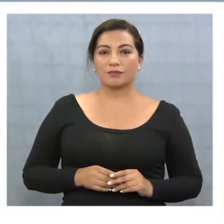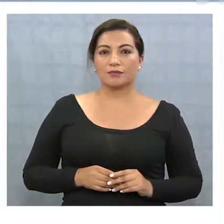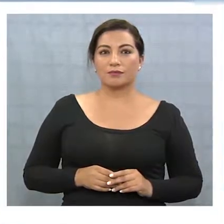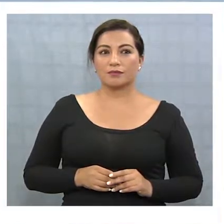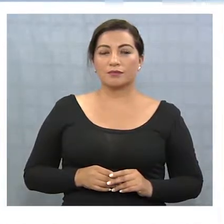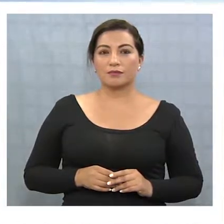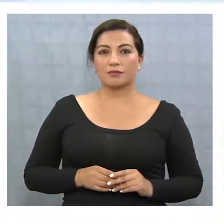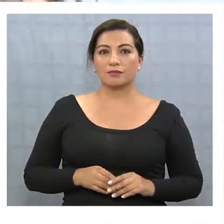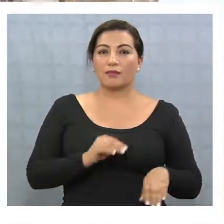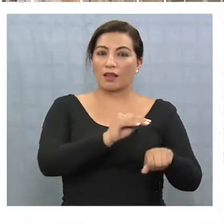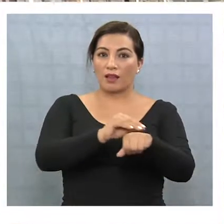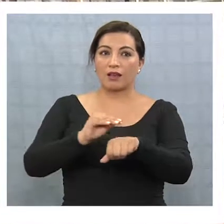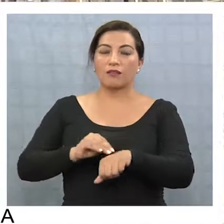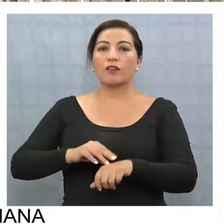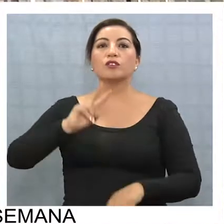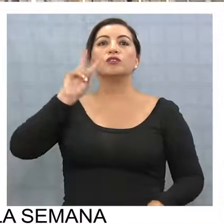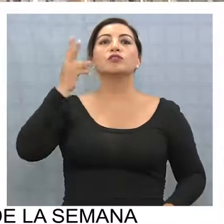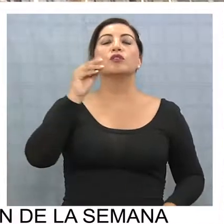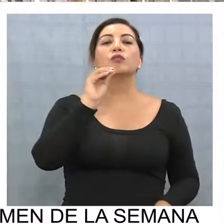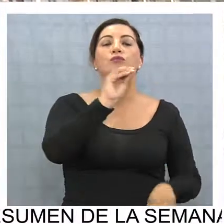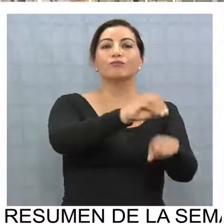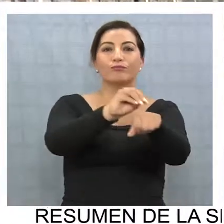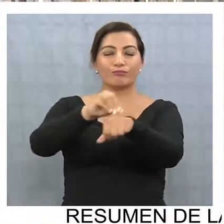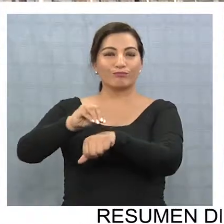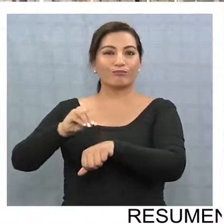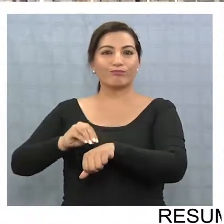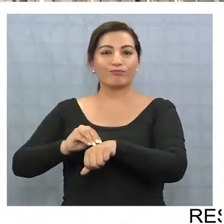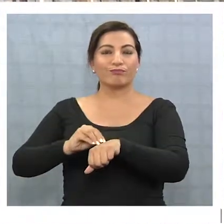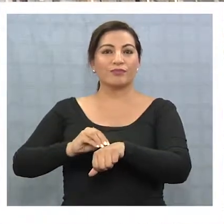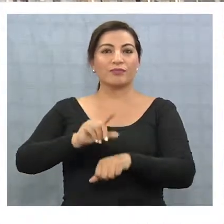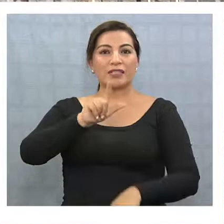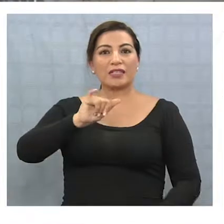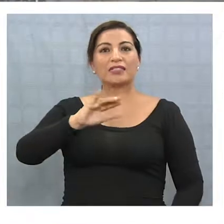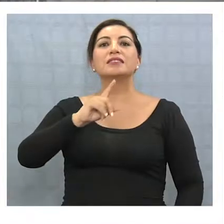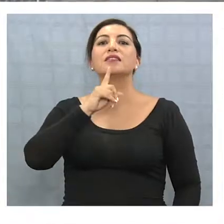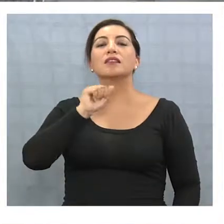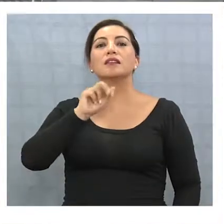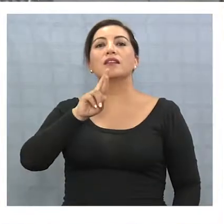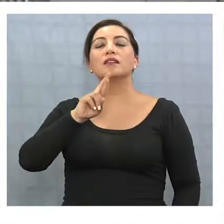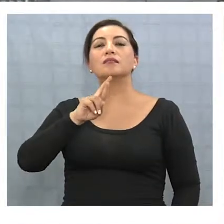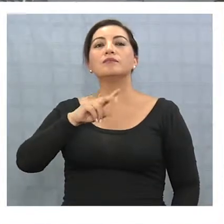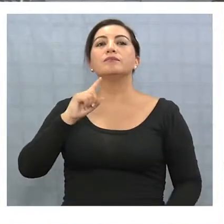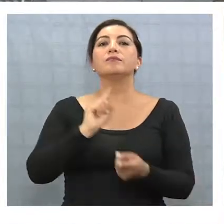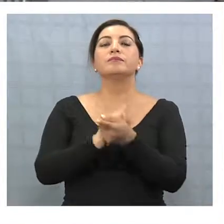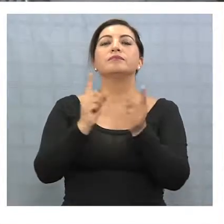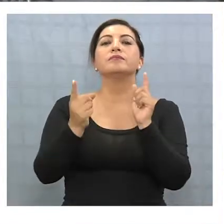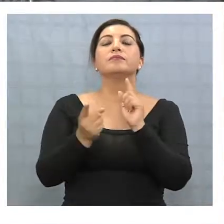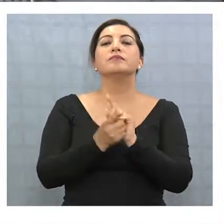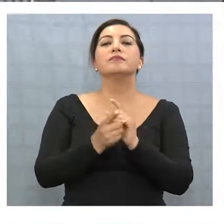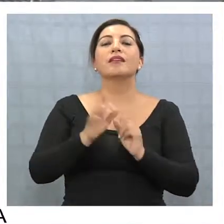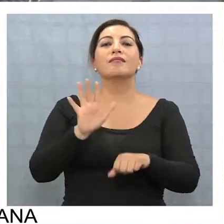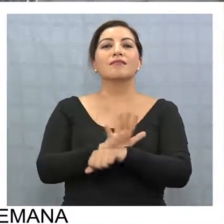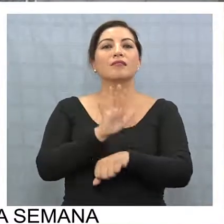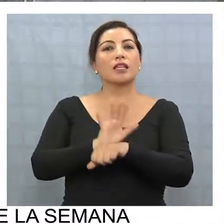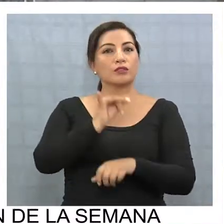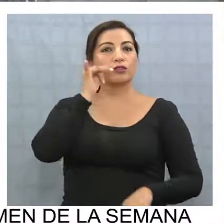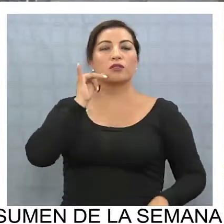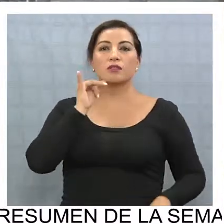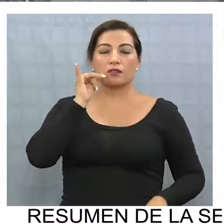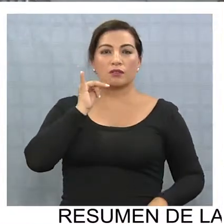El anuncio del segundo llamado de licitación para la restauración arquitectónica del Teatro Municipal de Iquique,